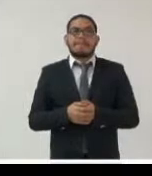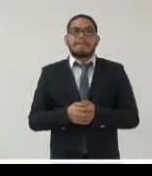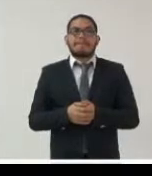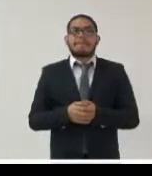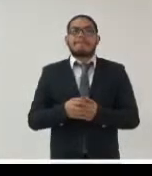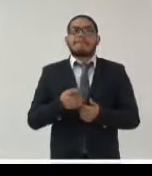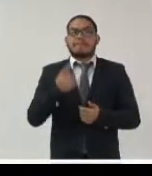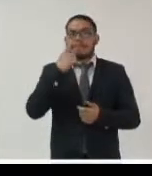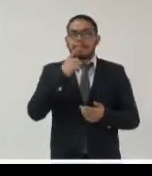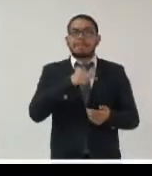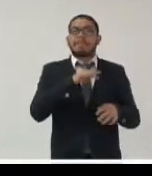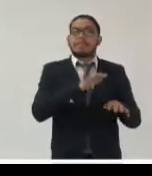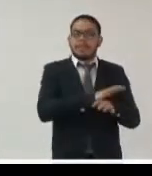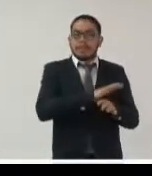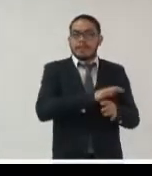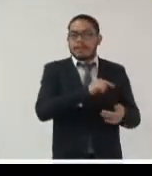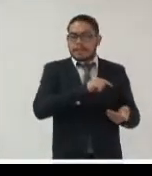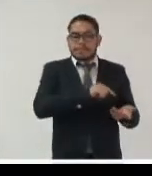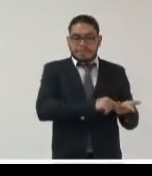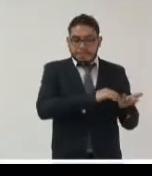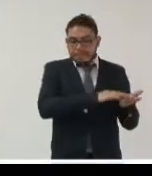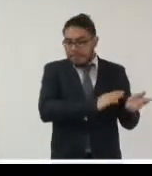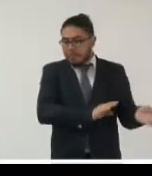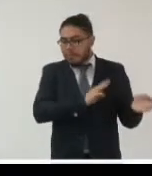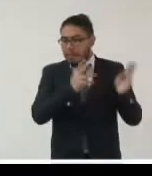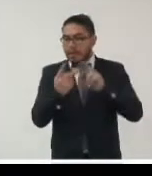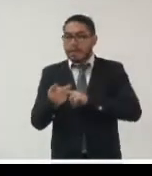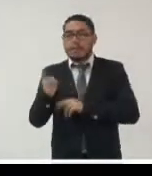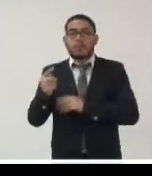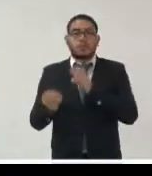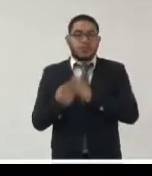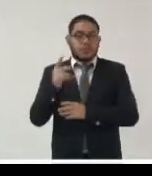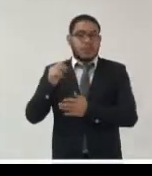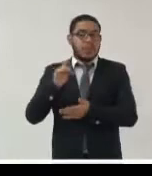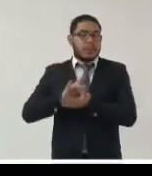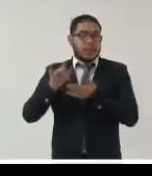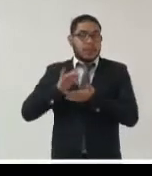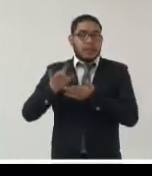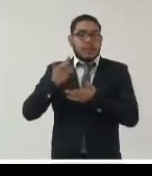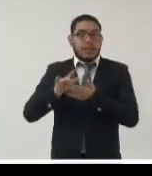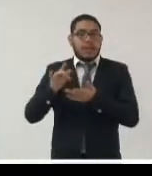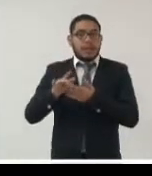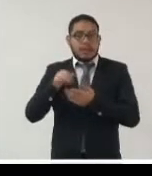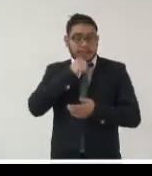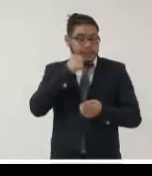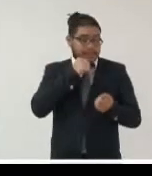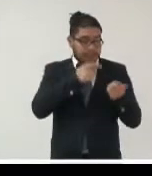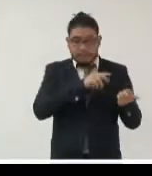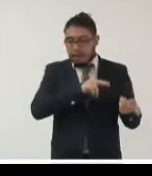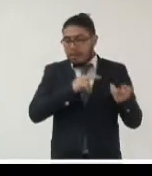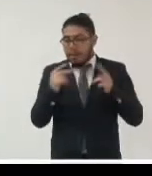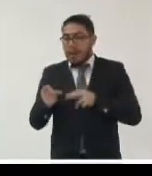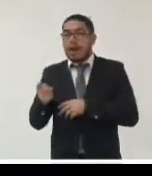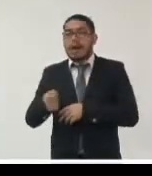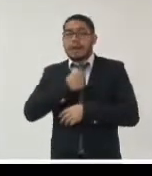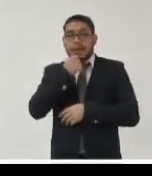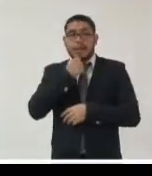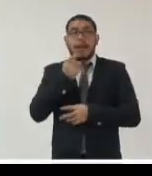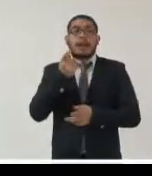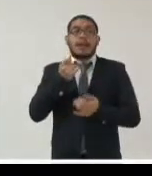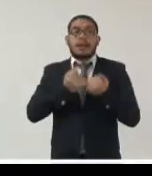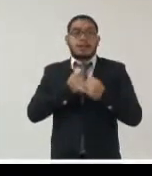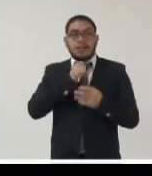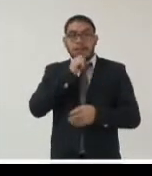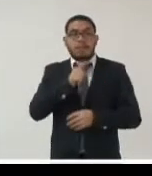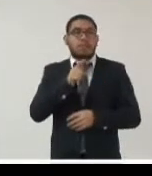analógicos para los digitales la cadena de custodia se convierte en un elemento fundamental y